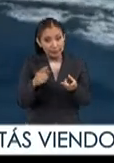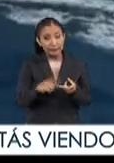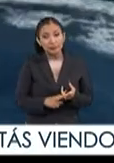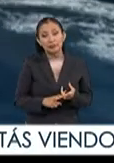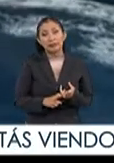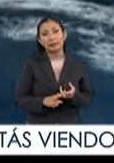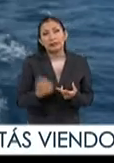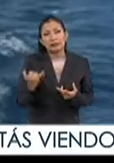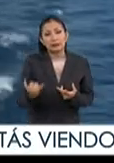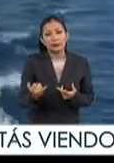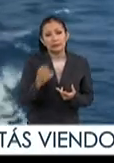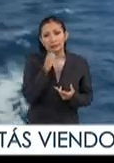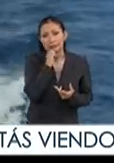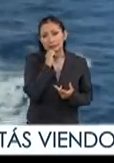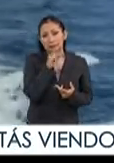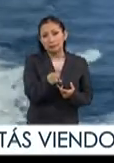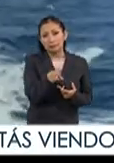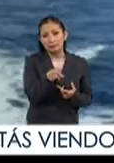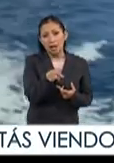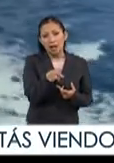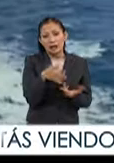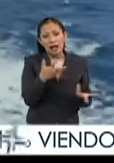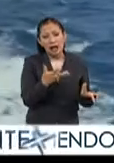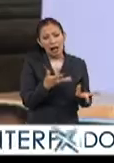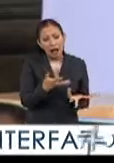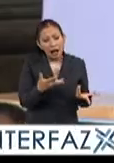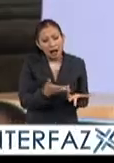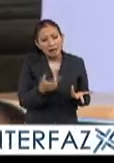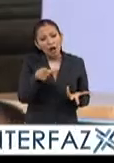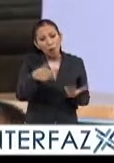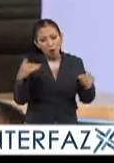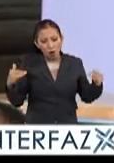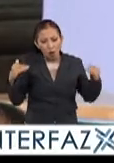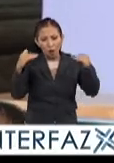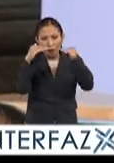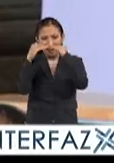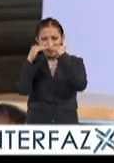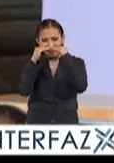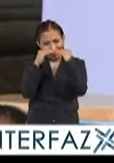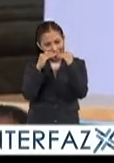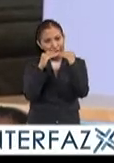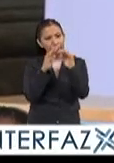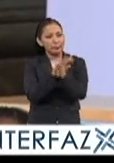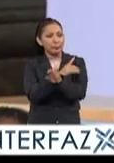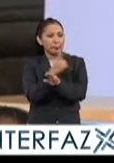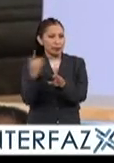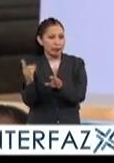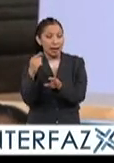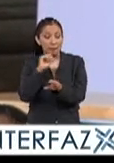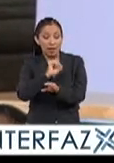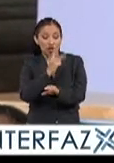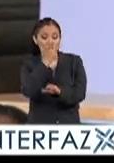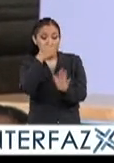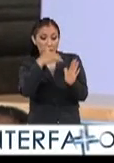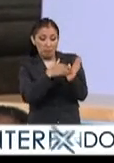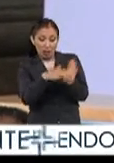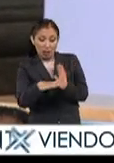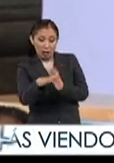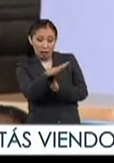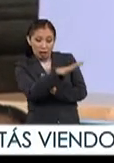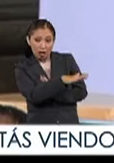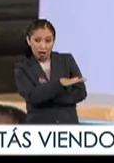que haya también que haya equidad porque de los 28 mil